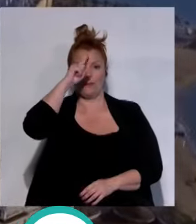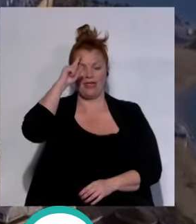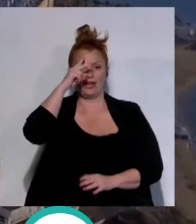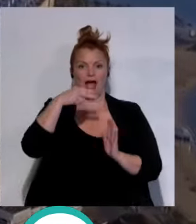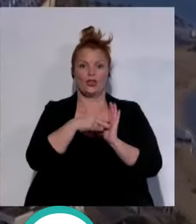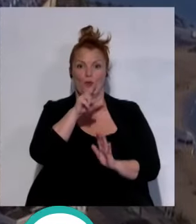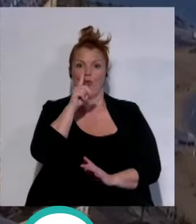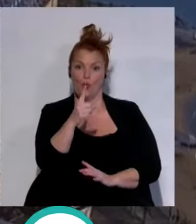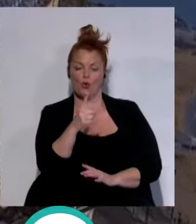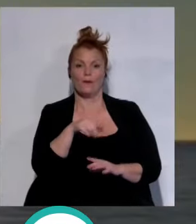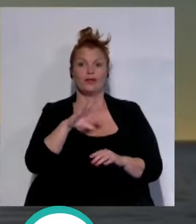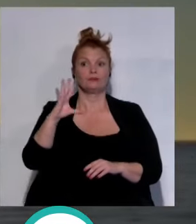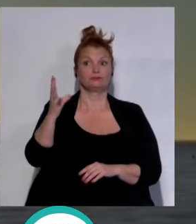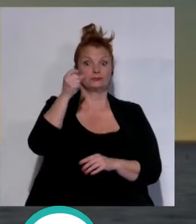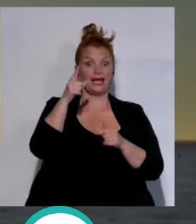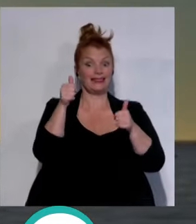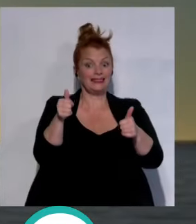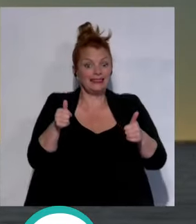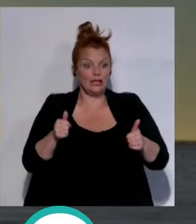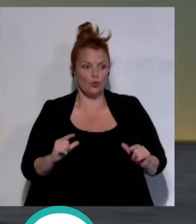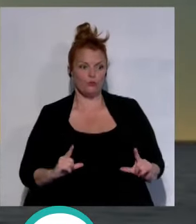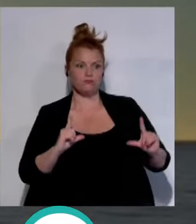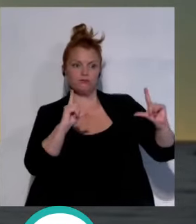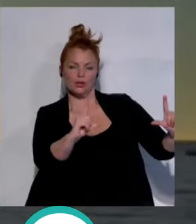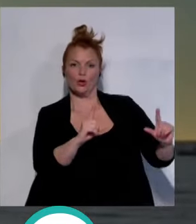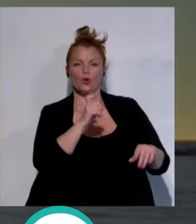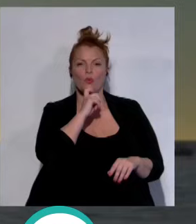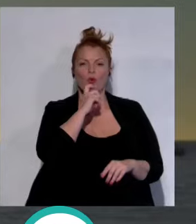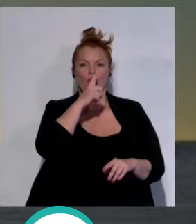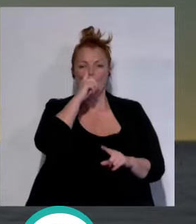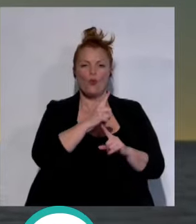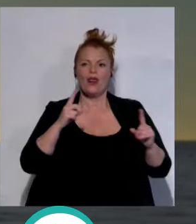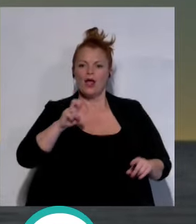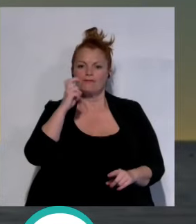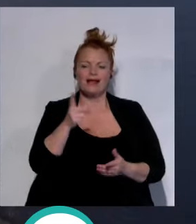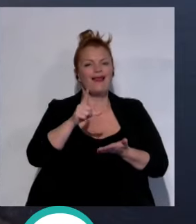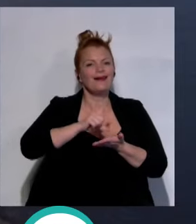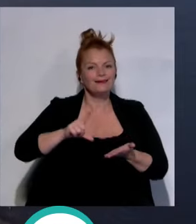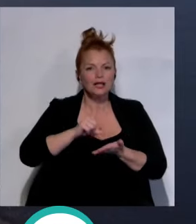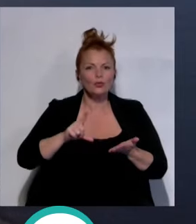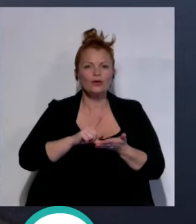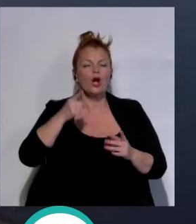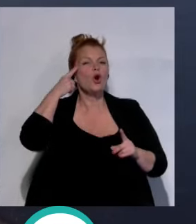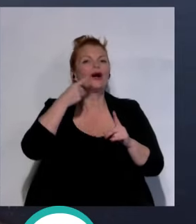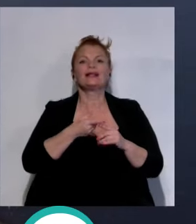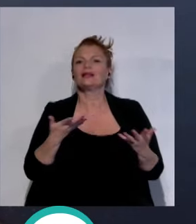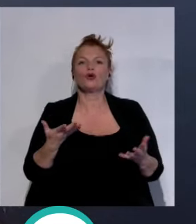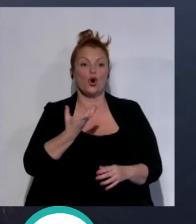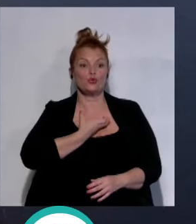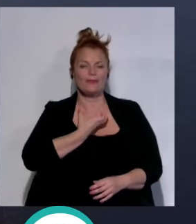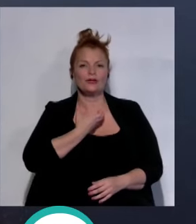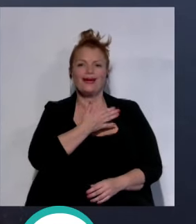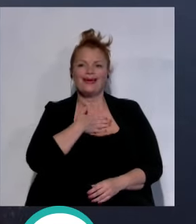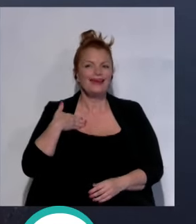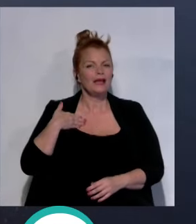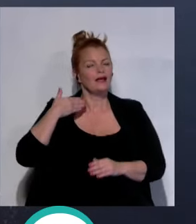La obtención de este título aportaría un año de actividades en torno a la literatura pero el objetivo del ayuntamiento